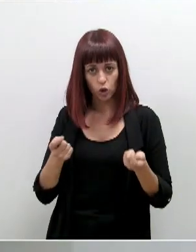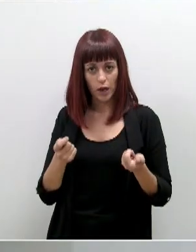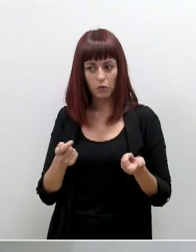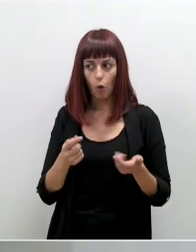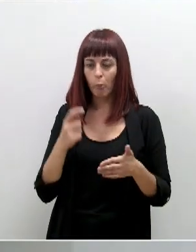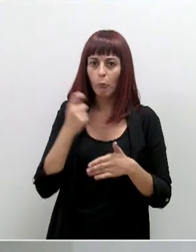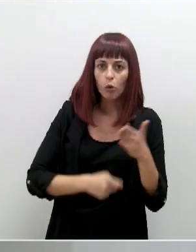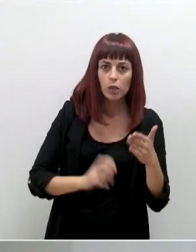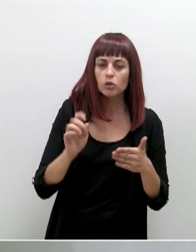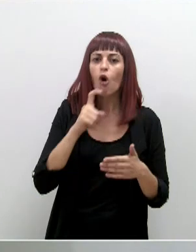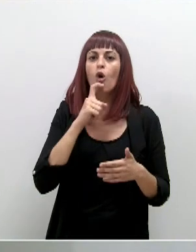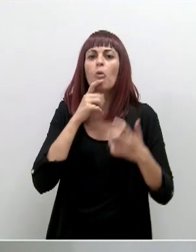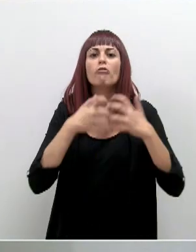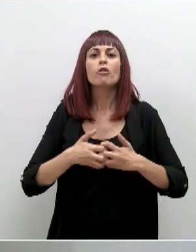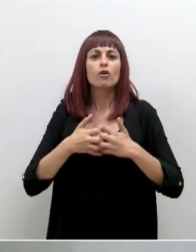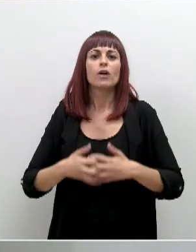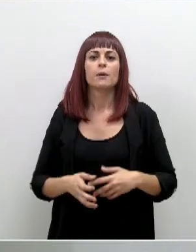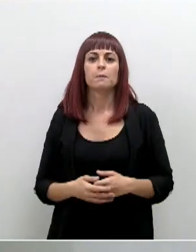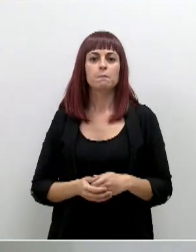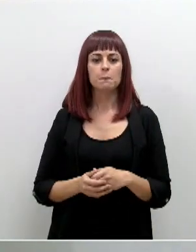multas o cómo va a funcionar en la práctica?